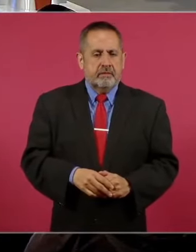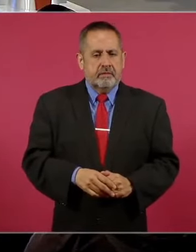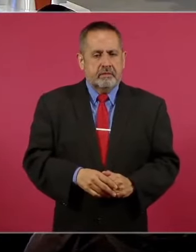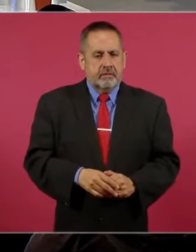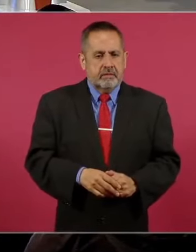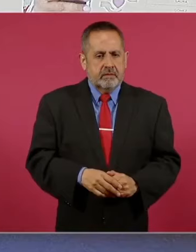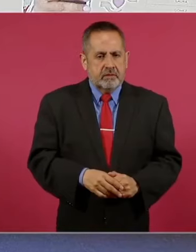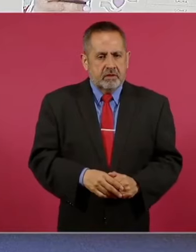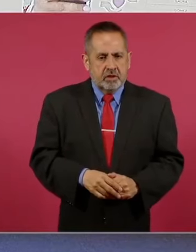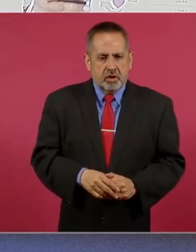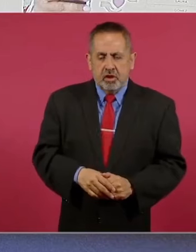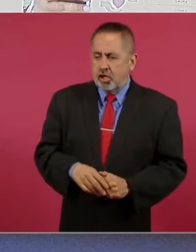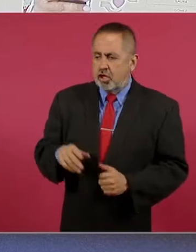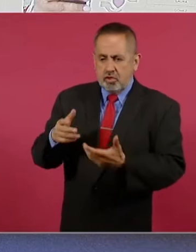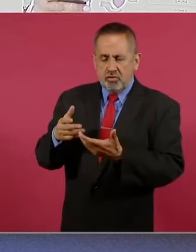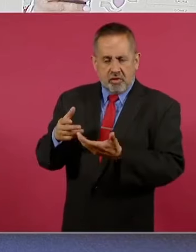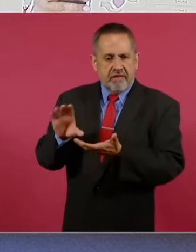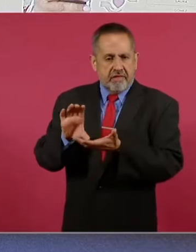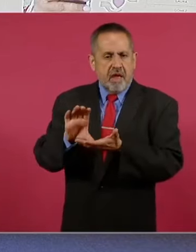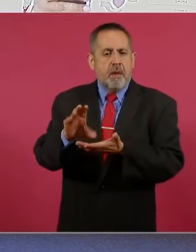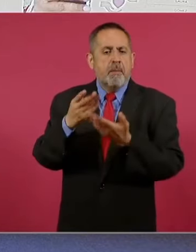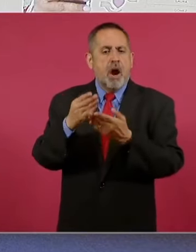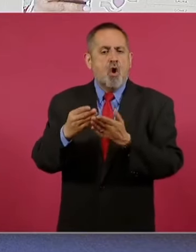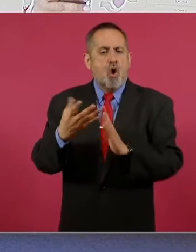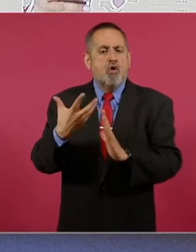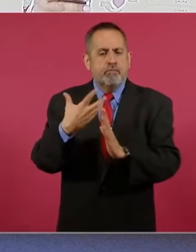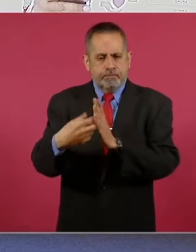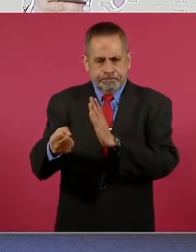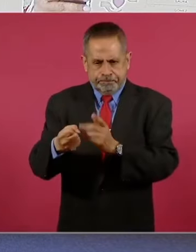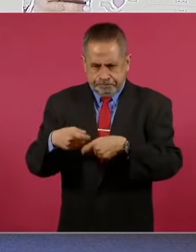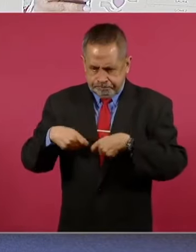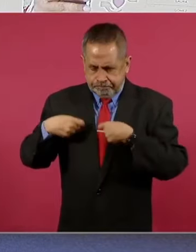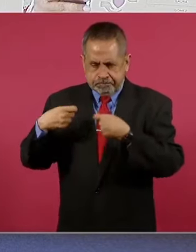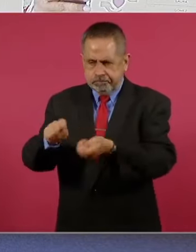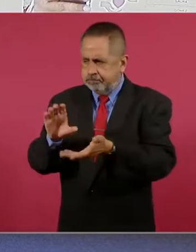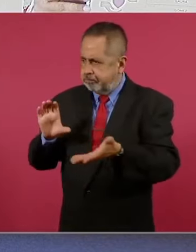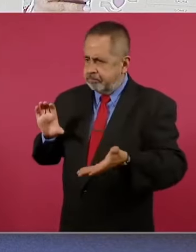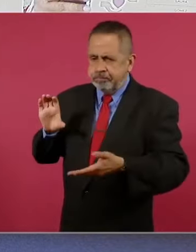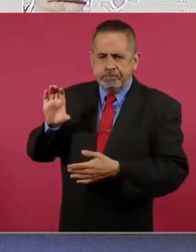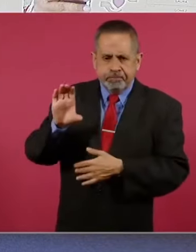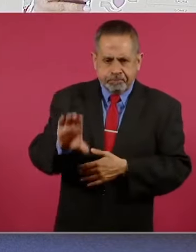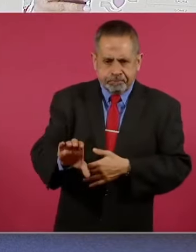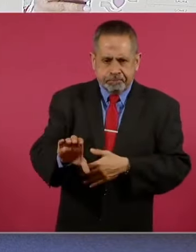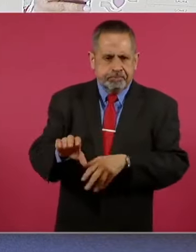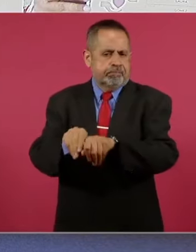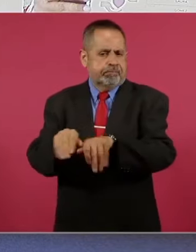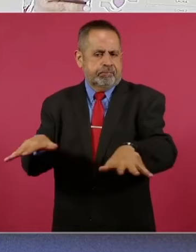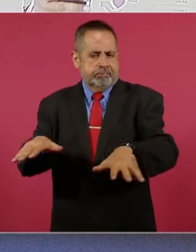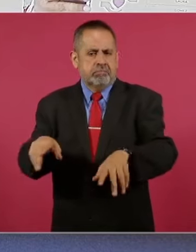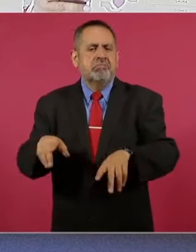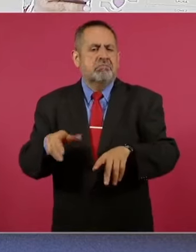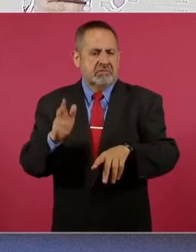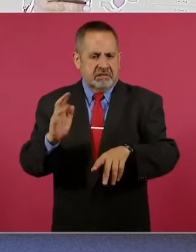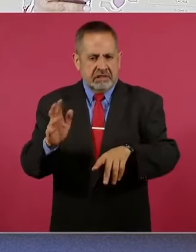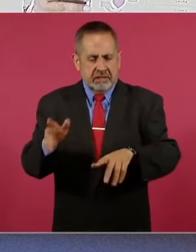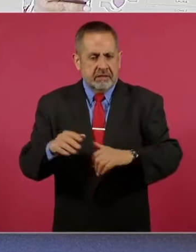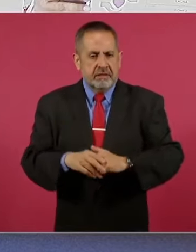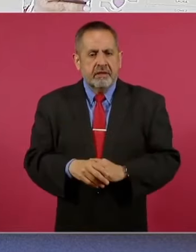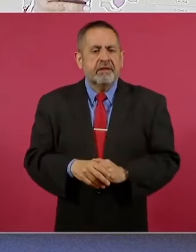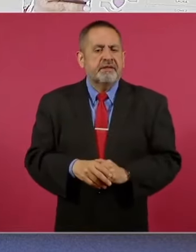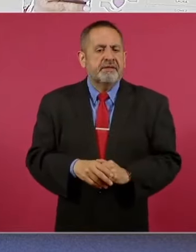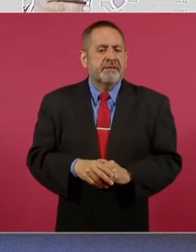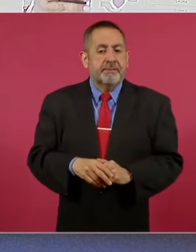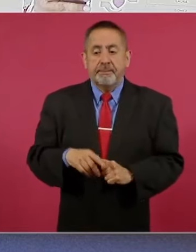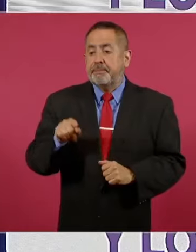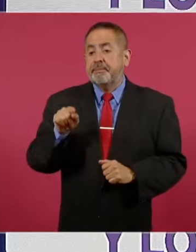liberan estos fondos de la Tesorería de la Federación y llegan